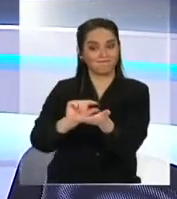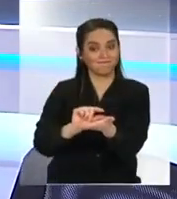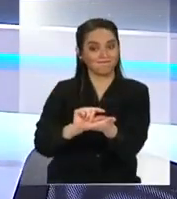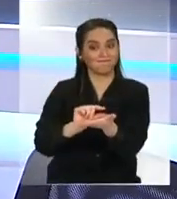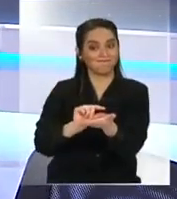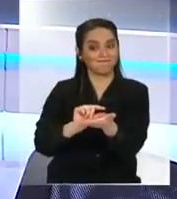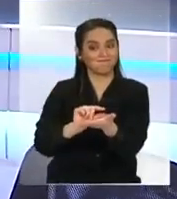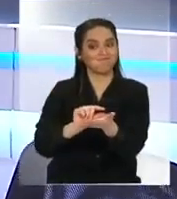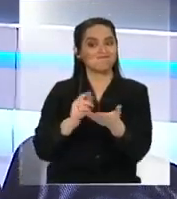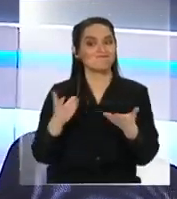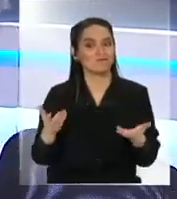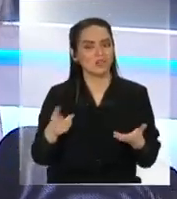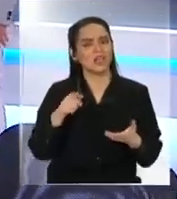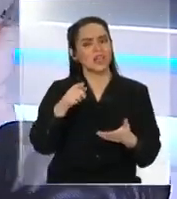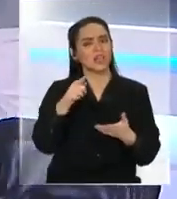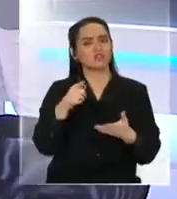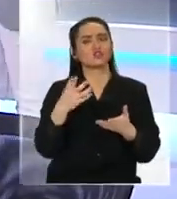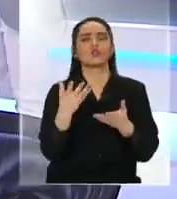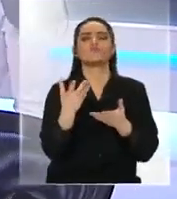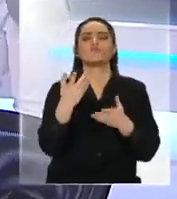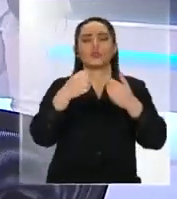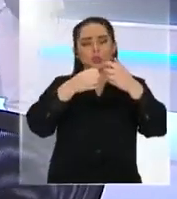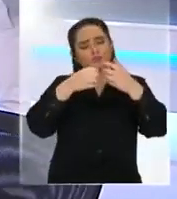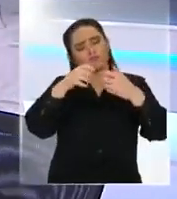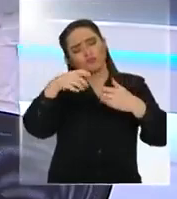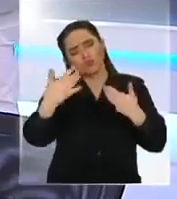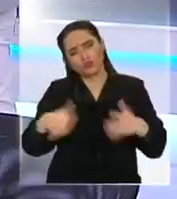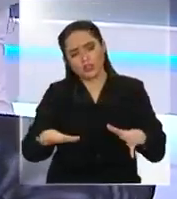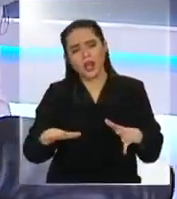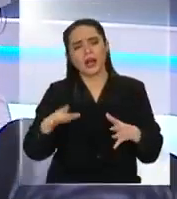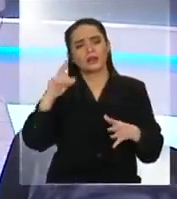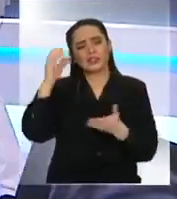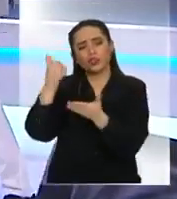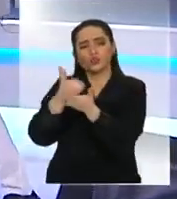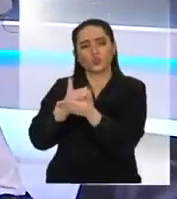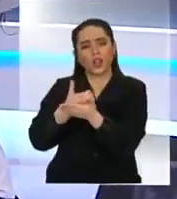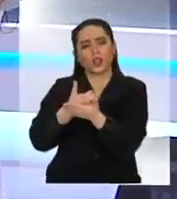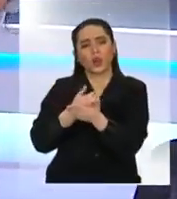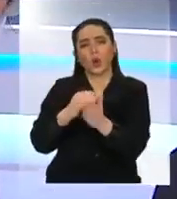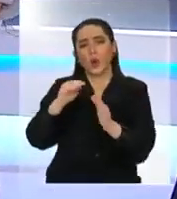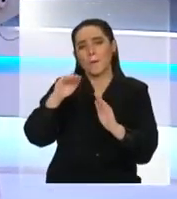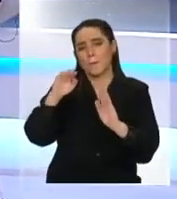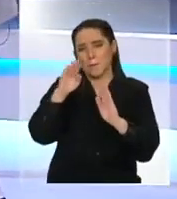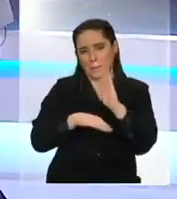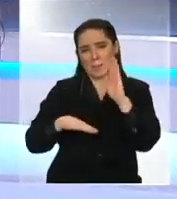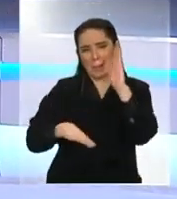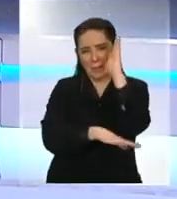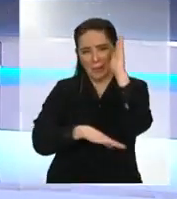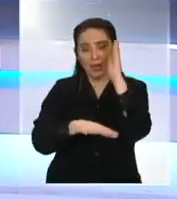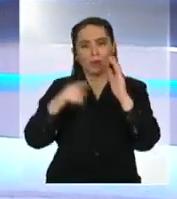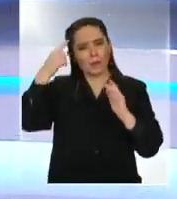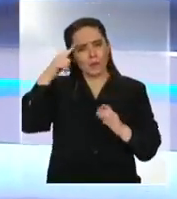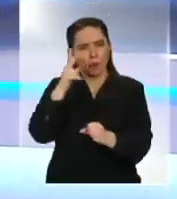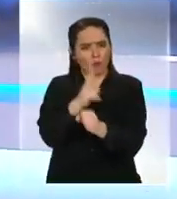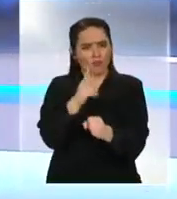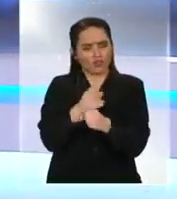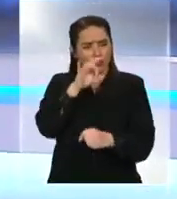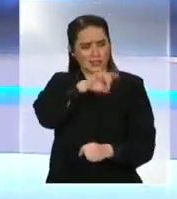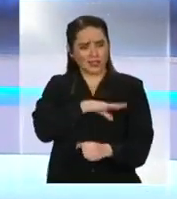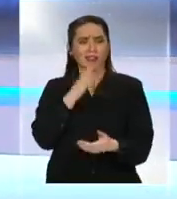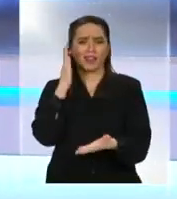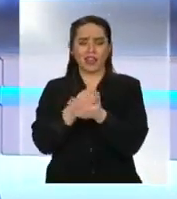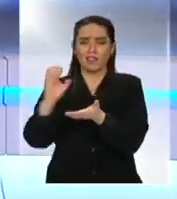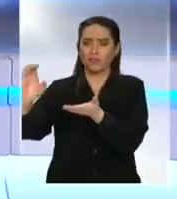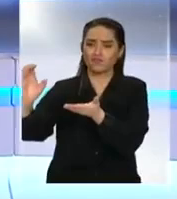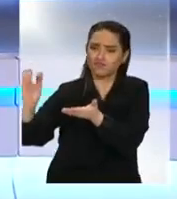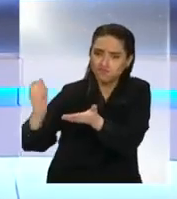si eso está considerado dentro de una idea más allá de la estructura que tienes del sueldo mínimo, pero el profesor acá en Chile hay que pagarle bien. Bueno, ahí